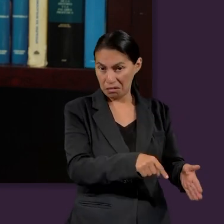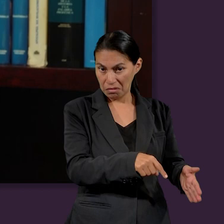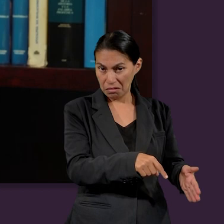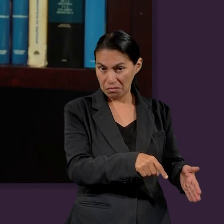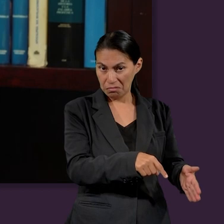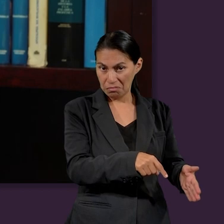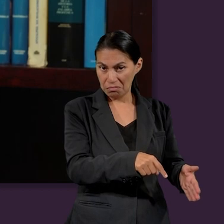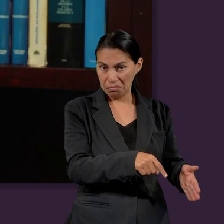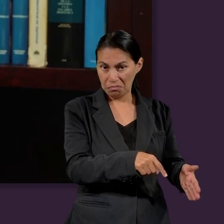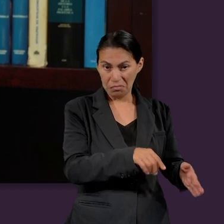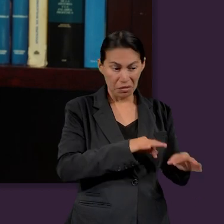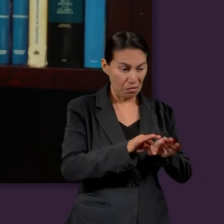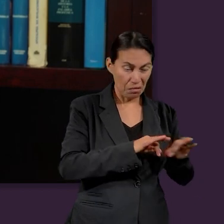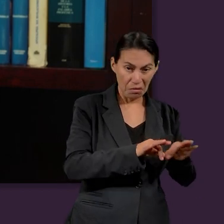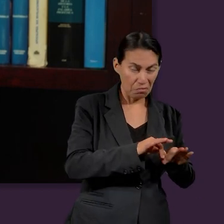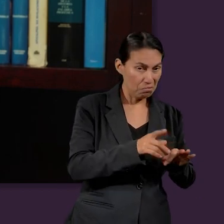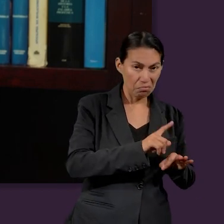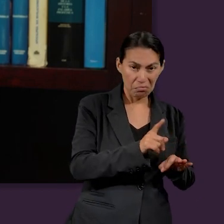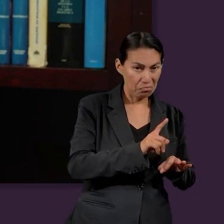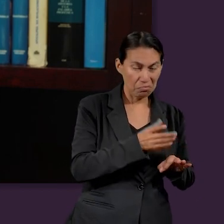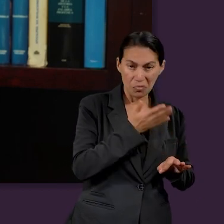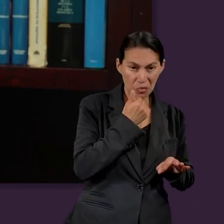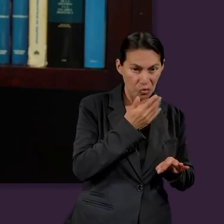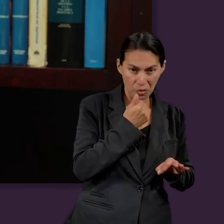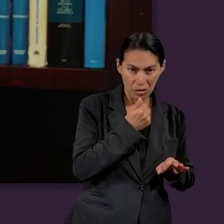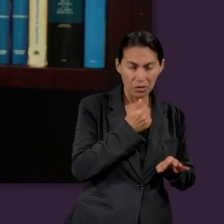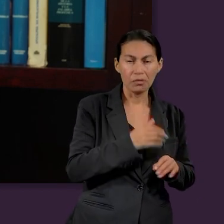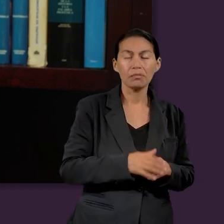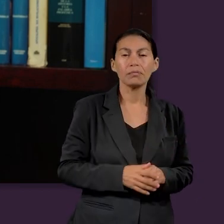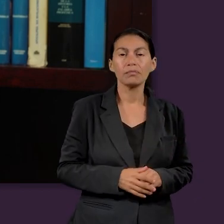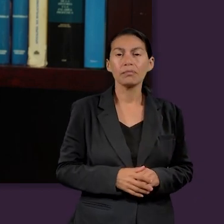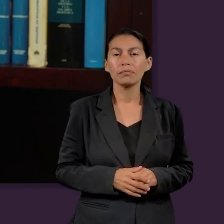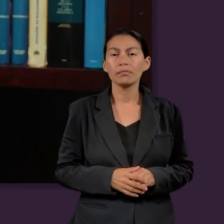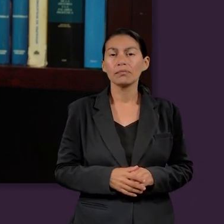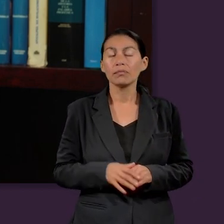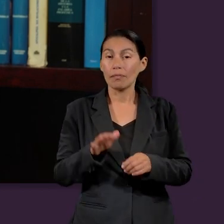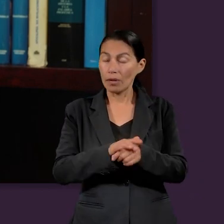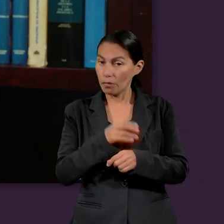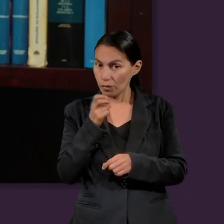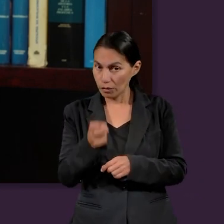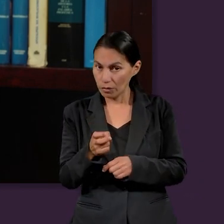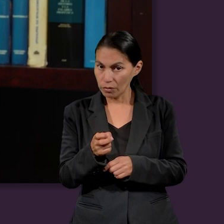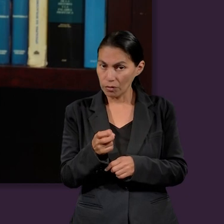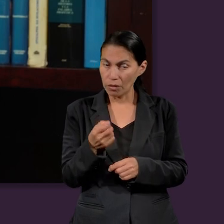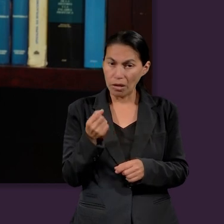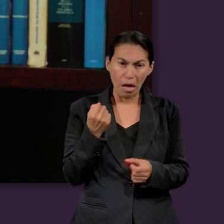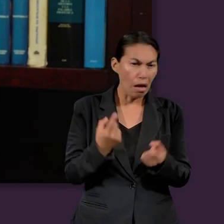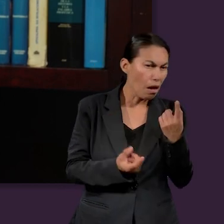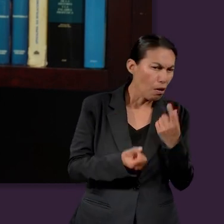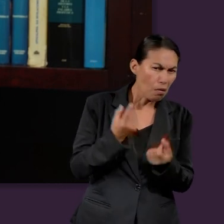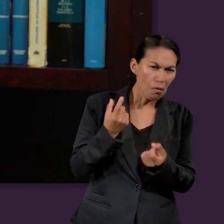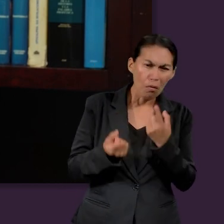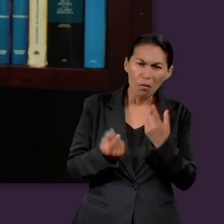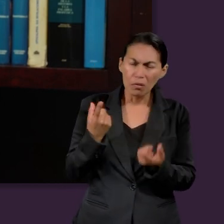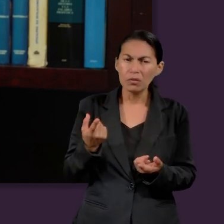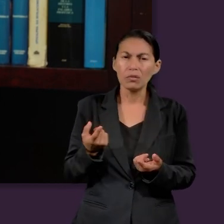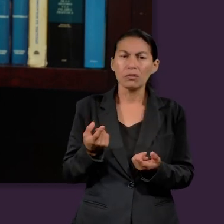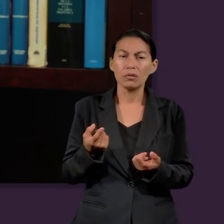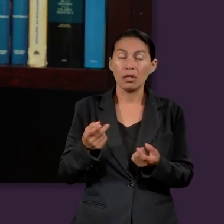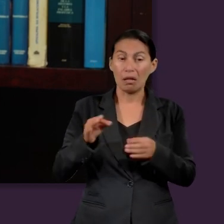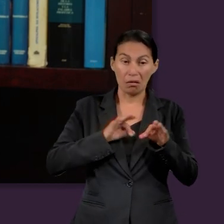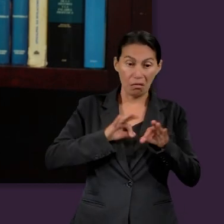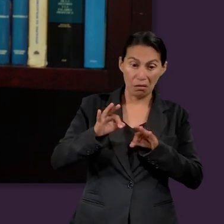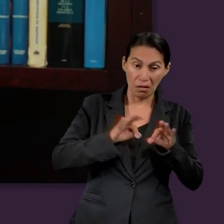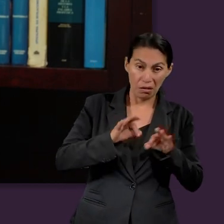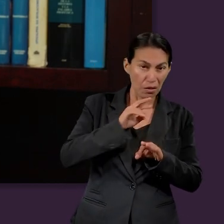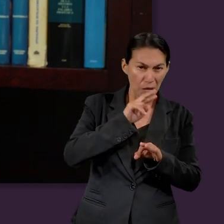cuando seamos llamados al descanso, ya luego no se puede hacer nada. Por eso, por aquellos que han tenido, digámoslo así, en un sentido,